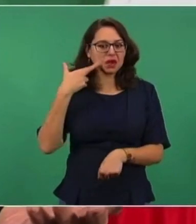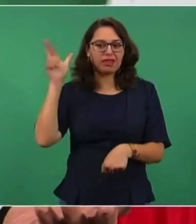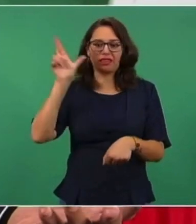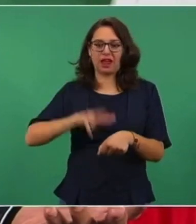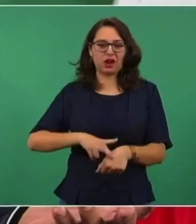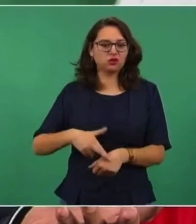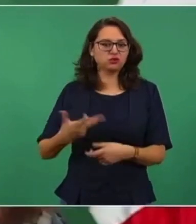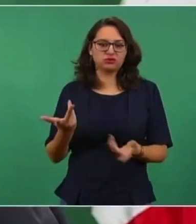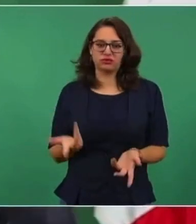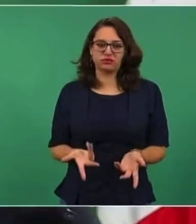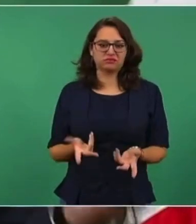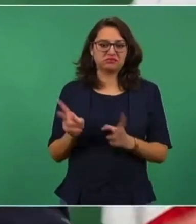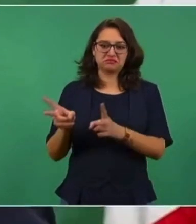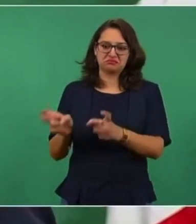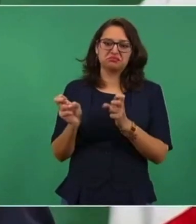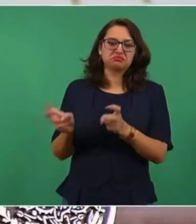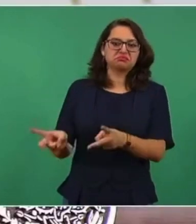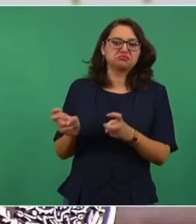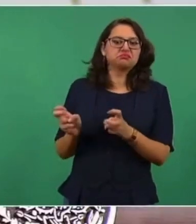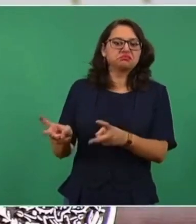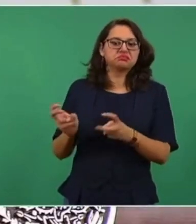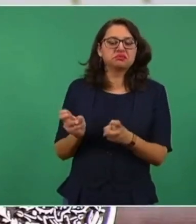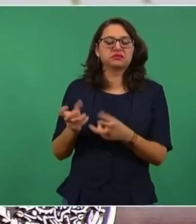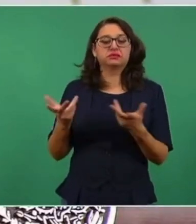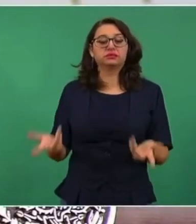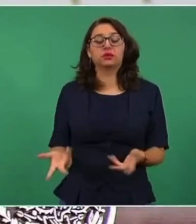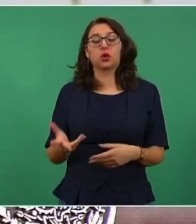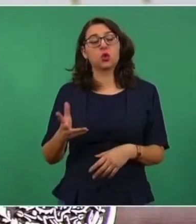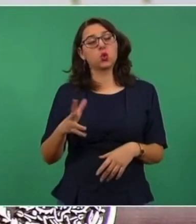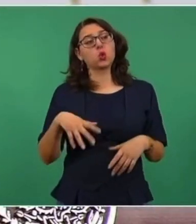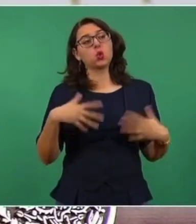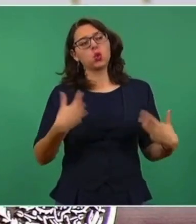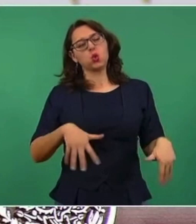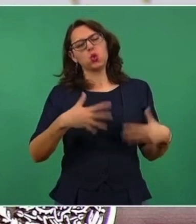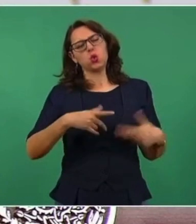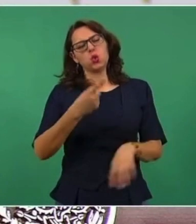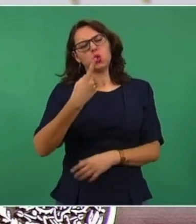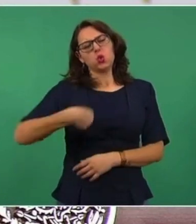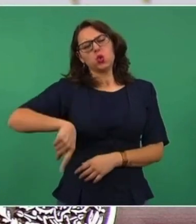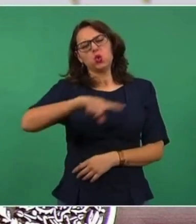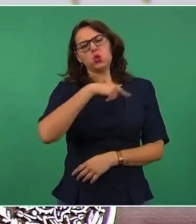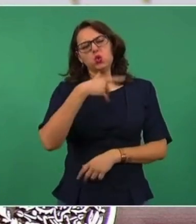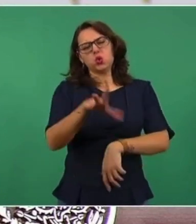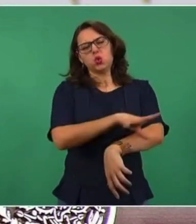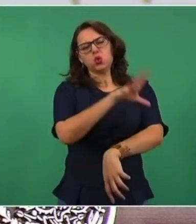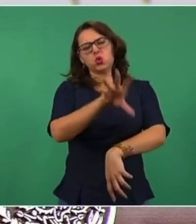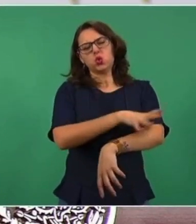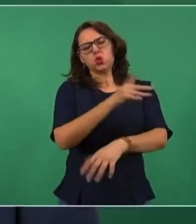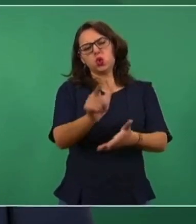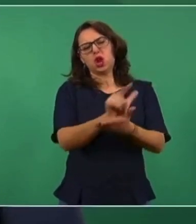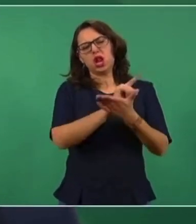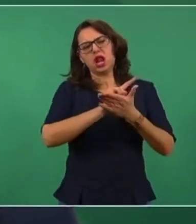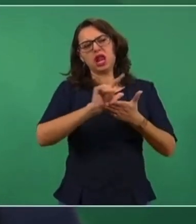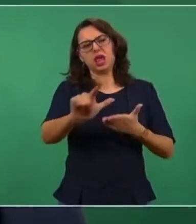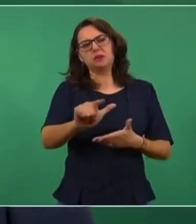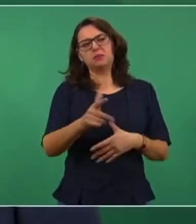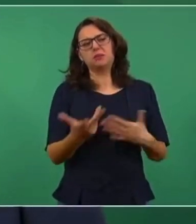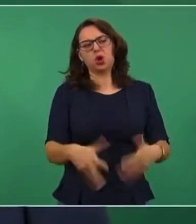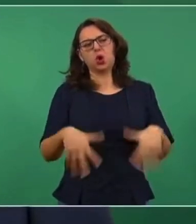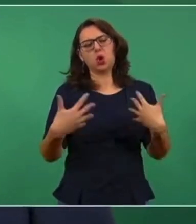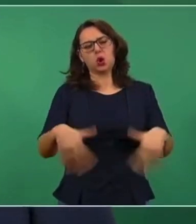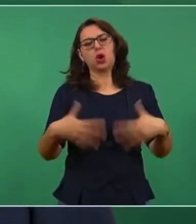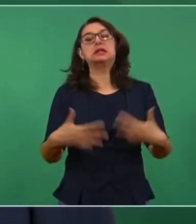que engañaron con lo de las energías limpias para hacer negocios sucios.